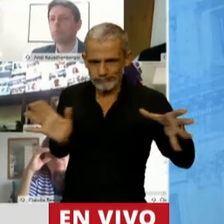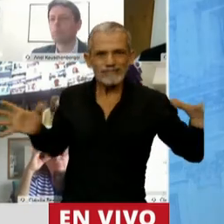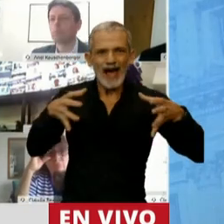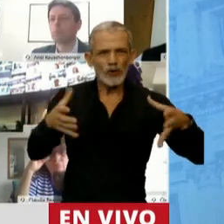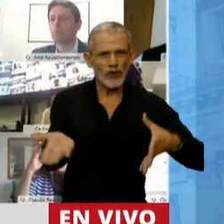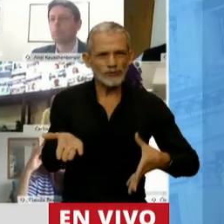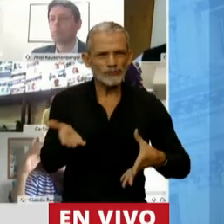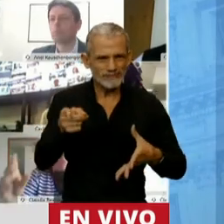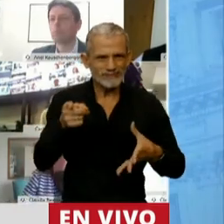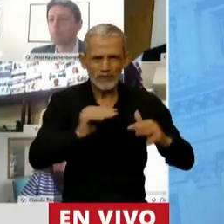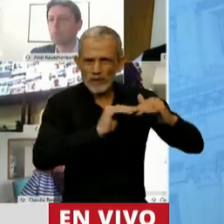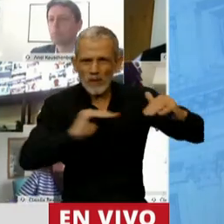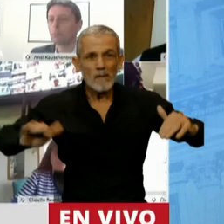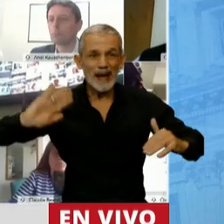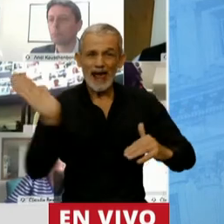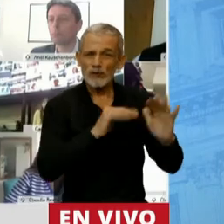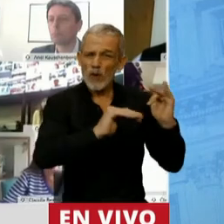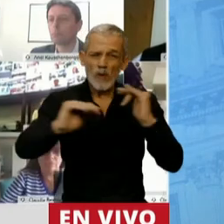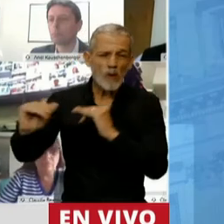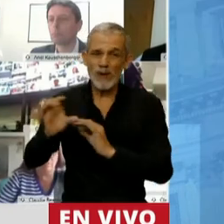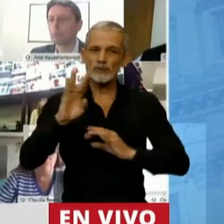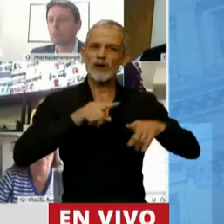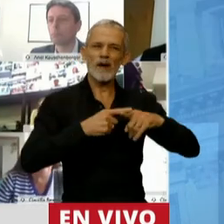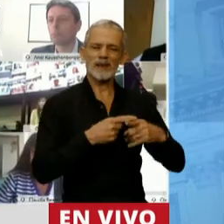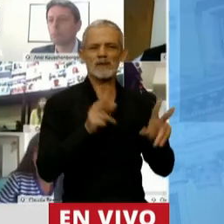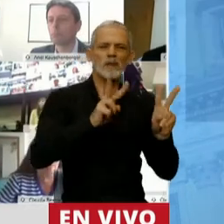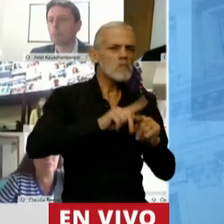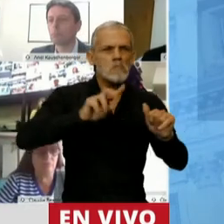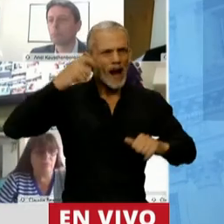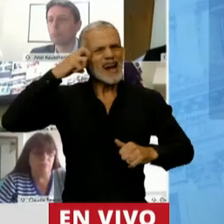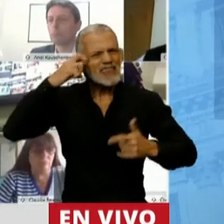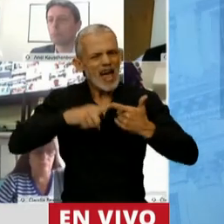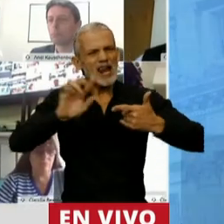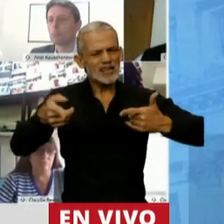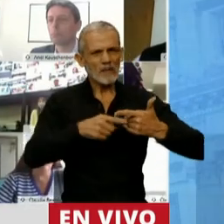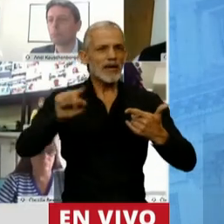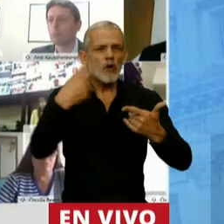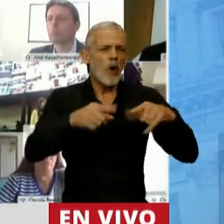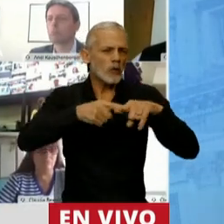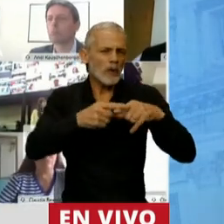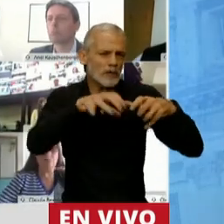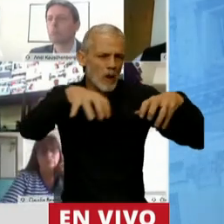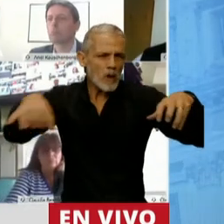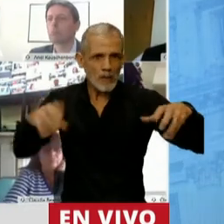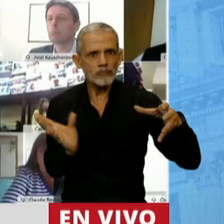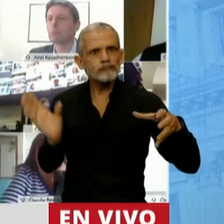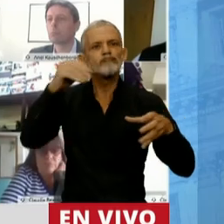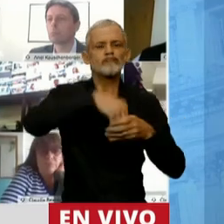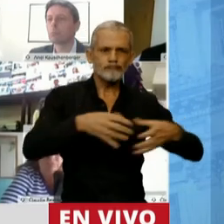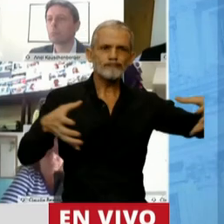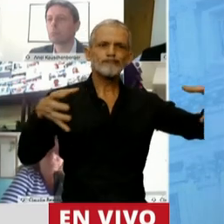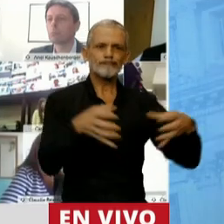practicó la transversalidad. Y muchos radicales y de otros signos se sumaron.